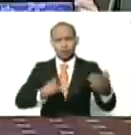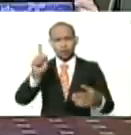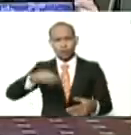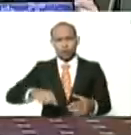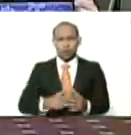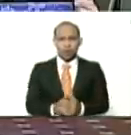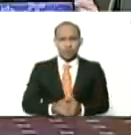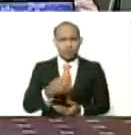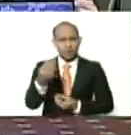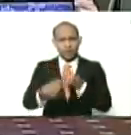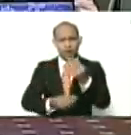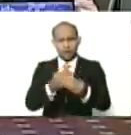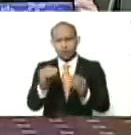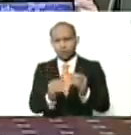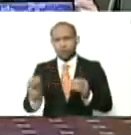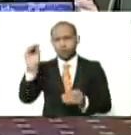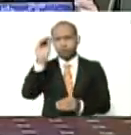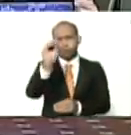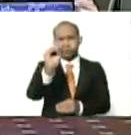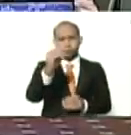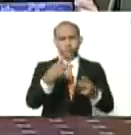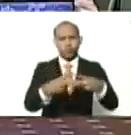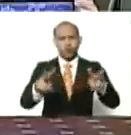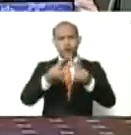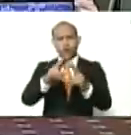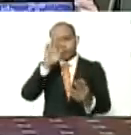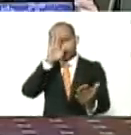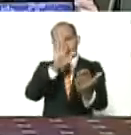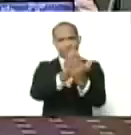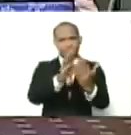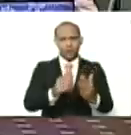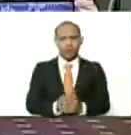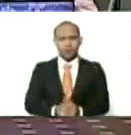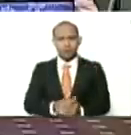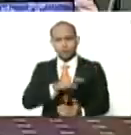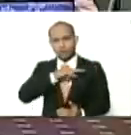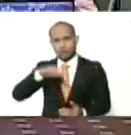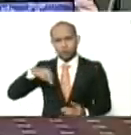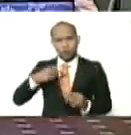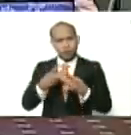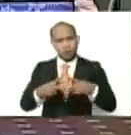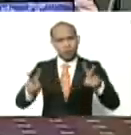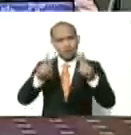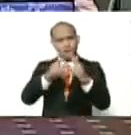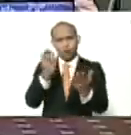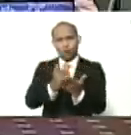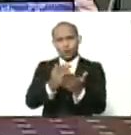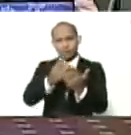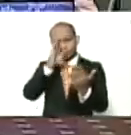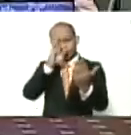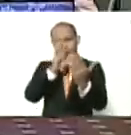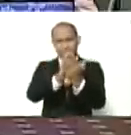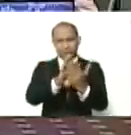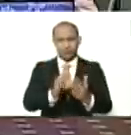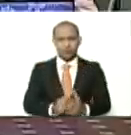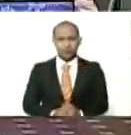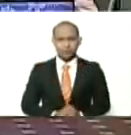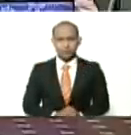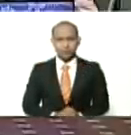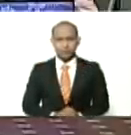por colocar nuestros valores al frente, por colocar nuestros valores al frente, correcto,